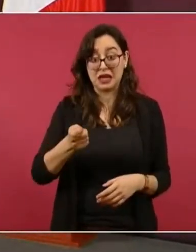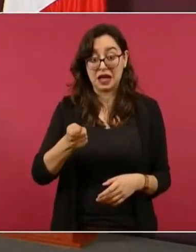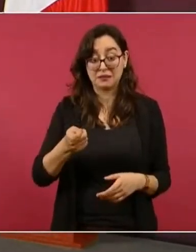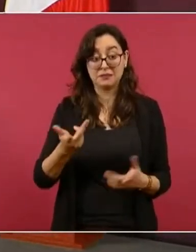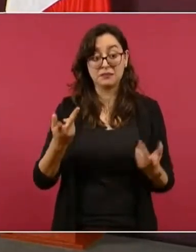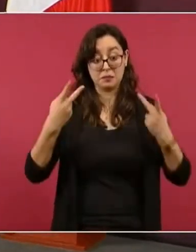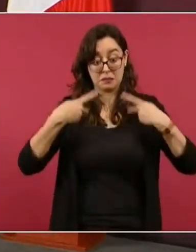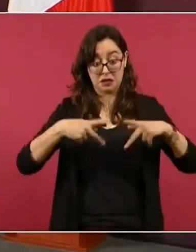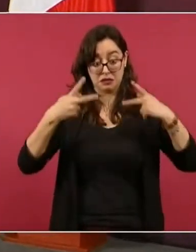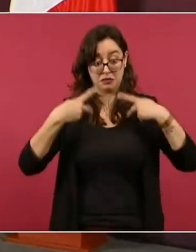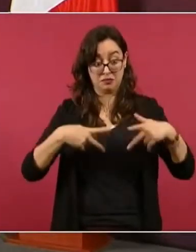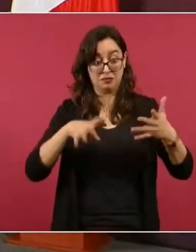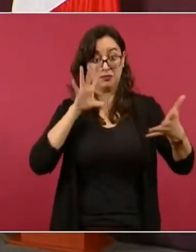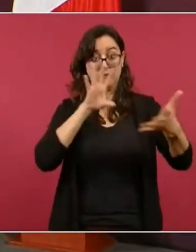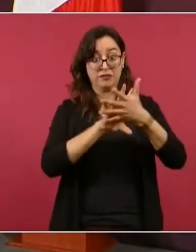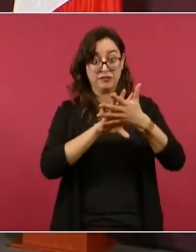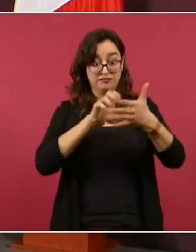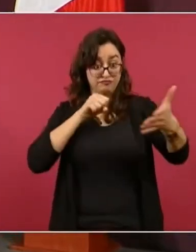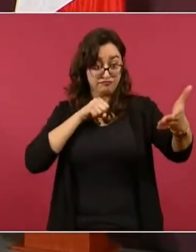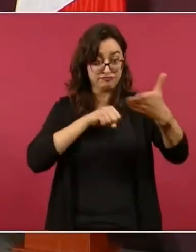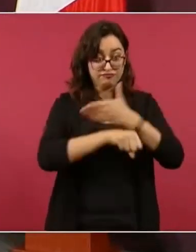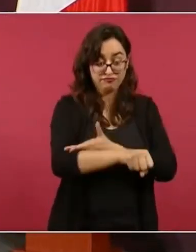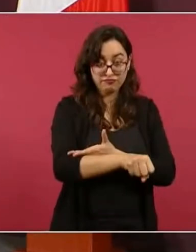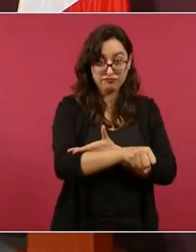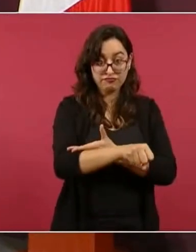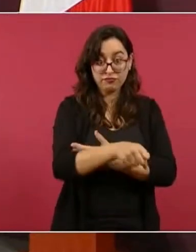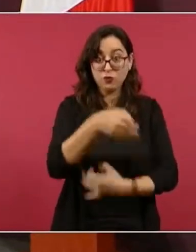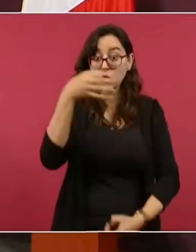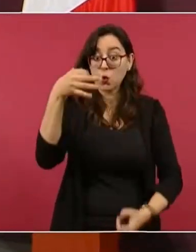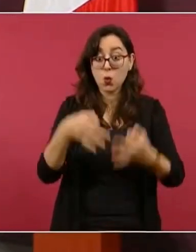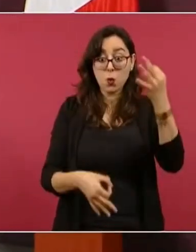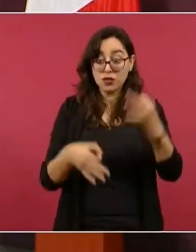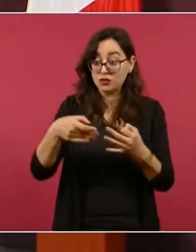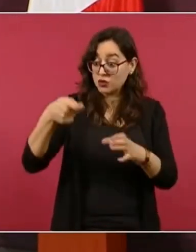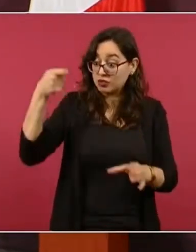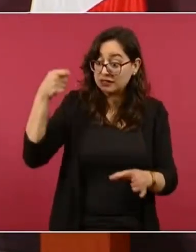no se permite la aplicación de la ley de amnistía.